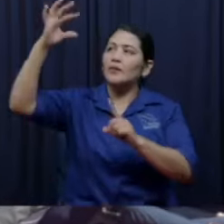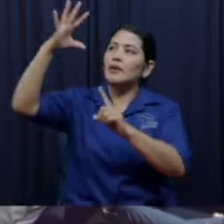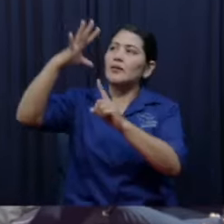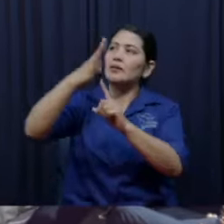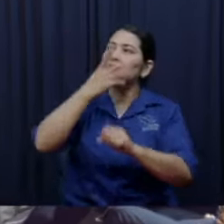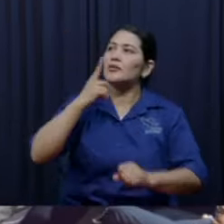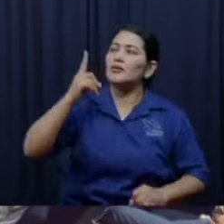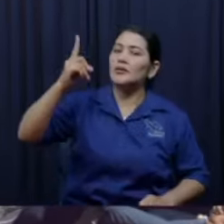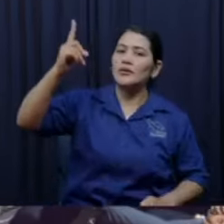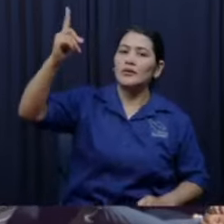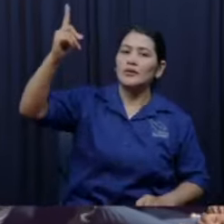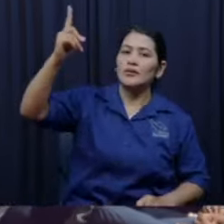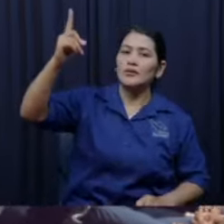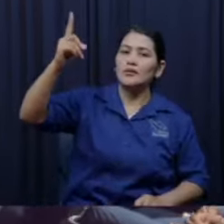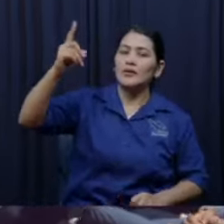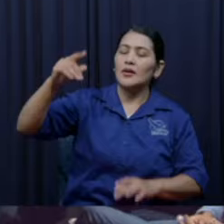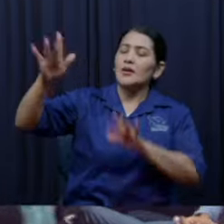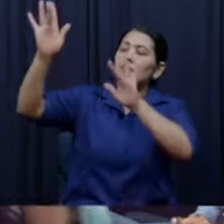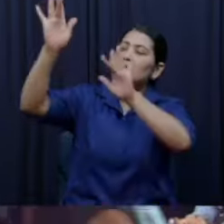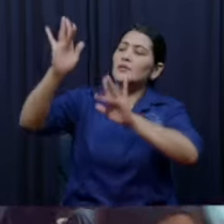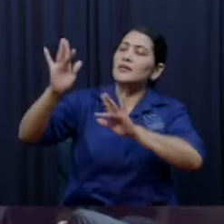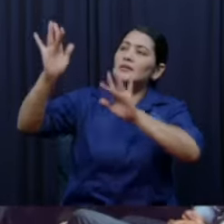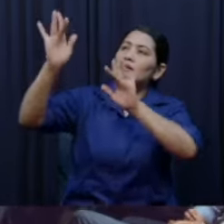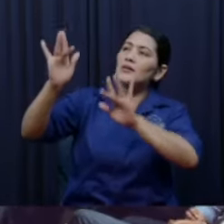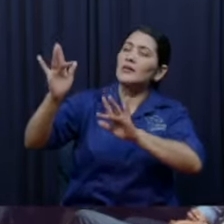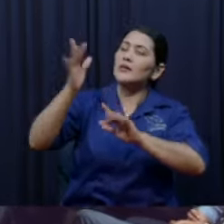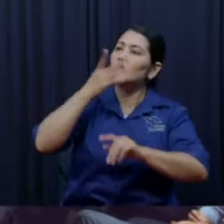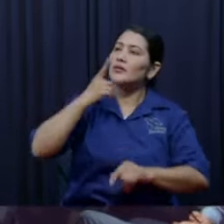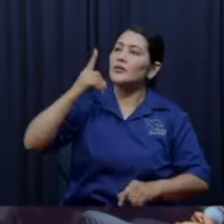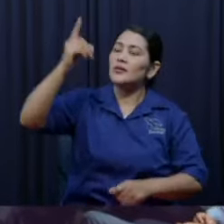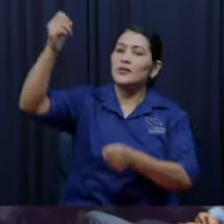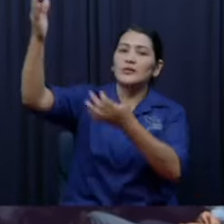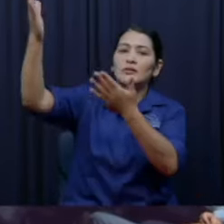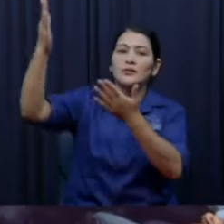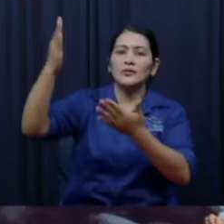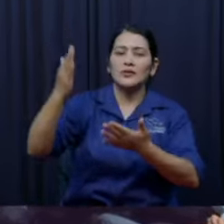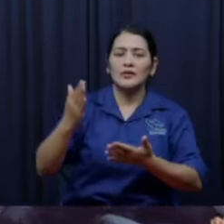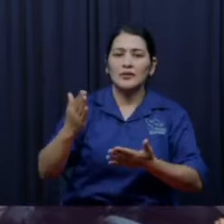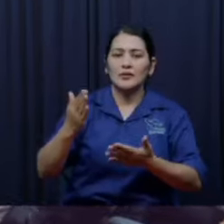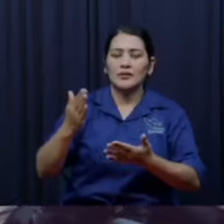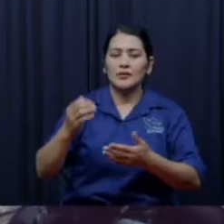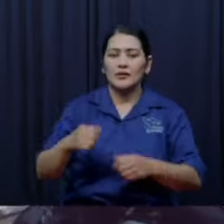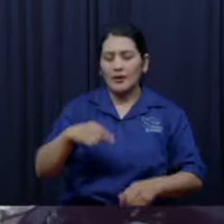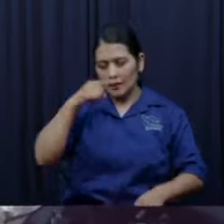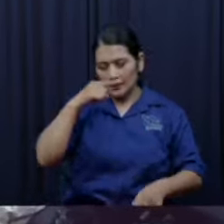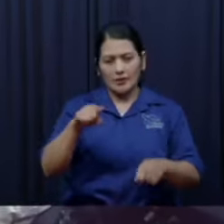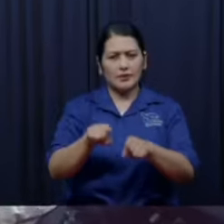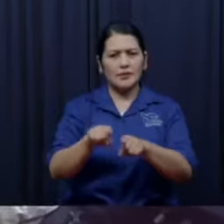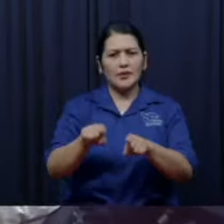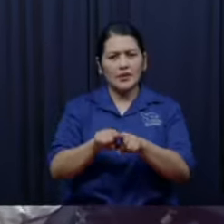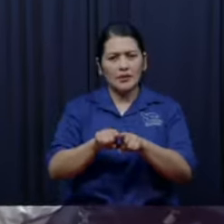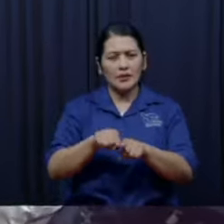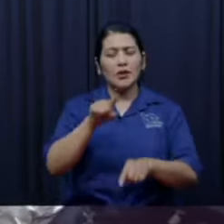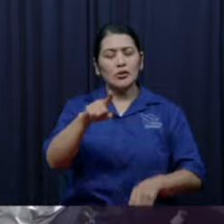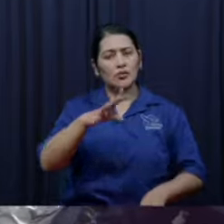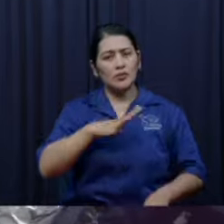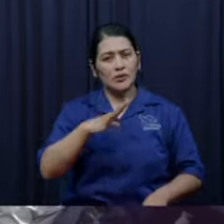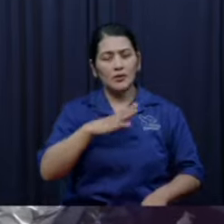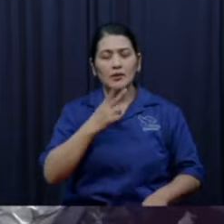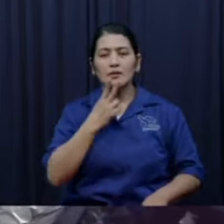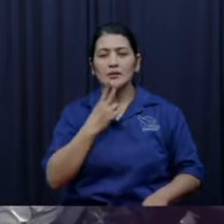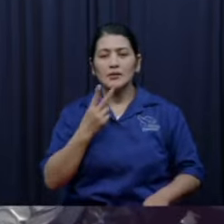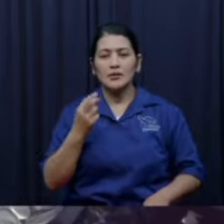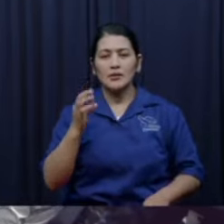y tus y tus hijos mira no tienes por qué envidiar los hijos de otros gloria a Dios porque los hijos de otros sean